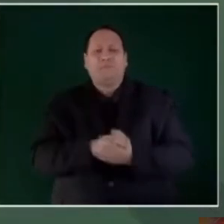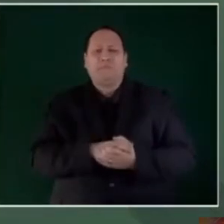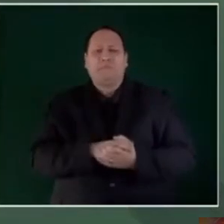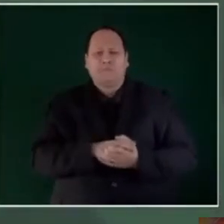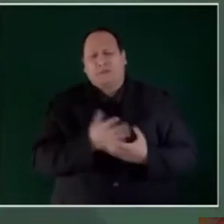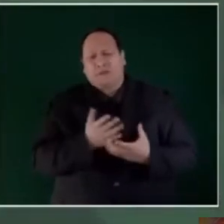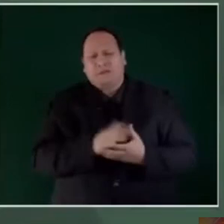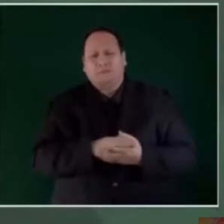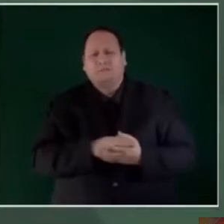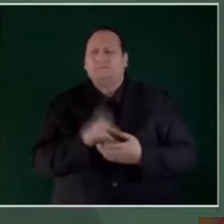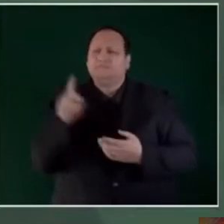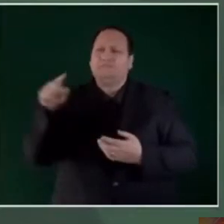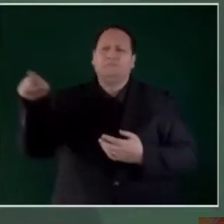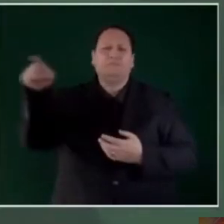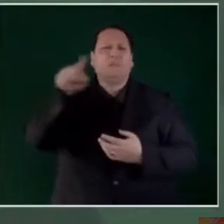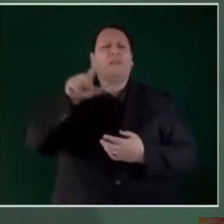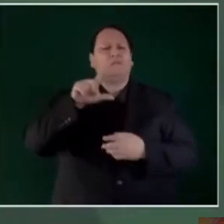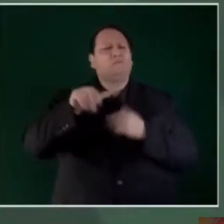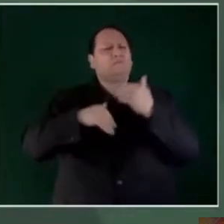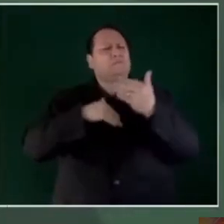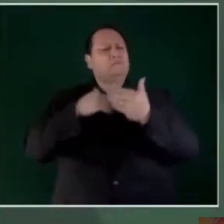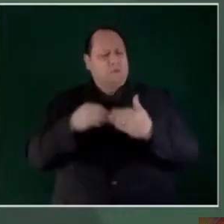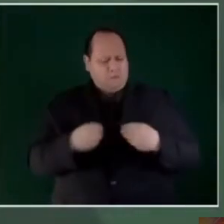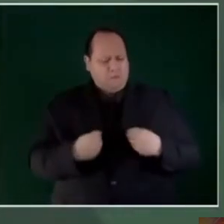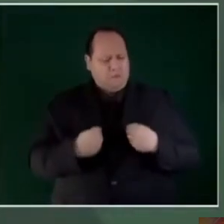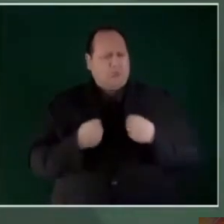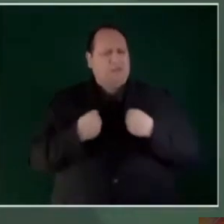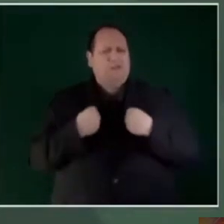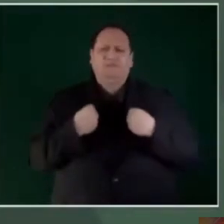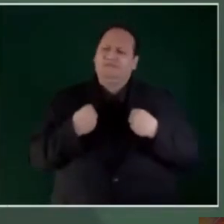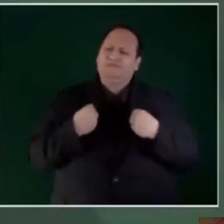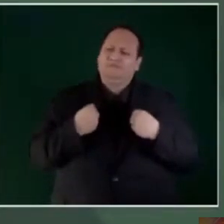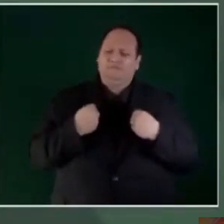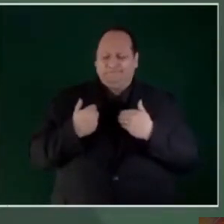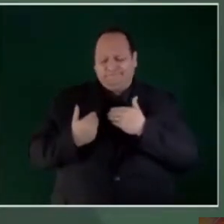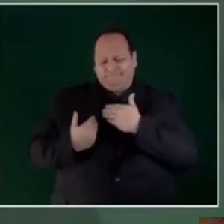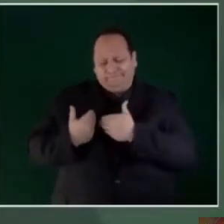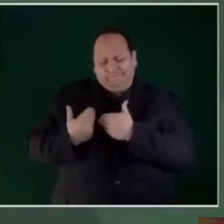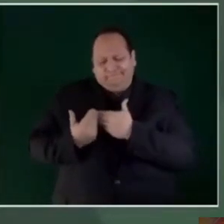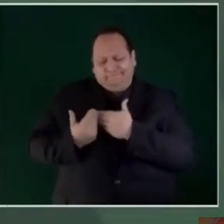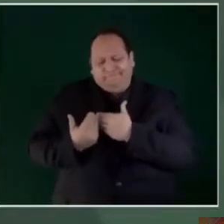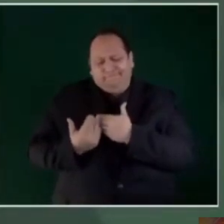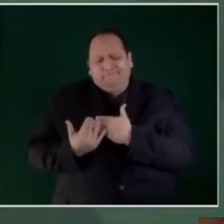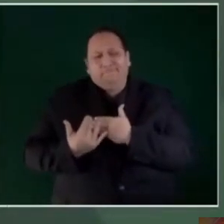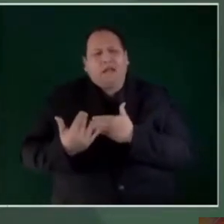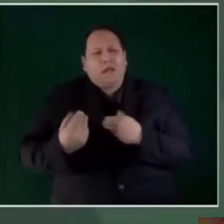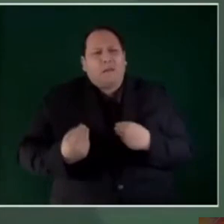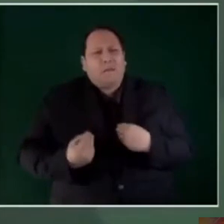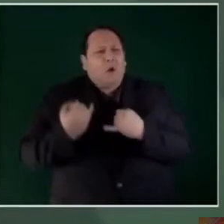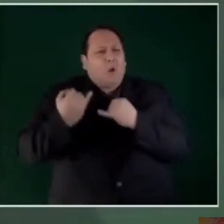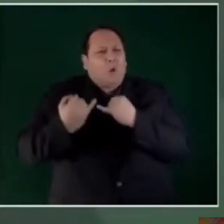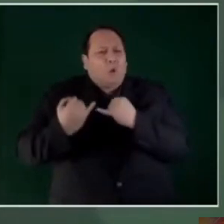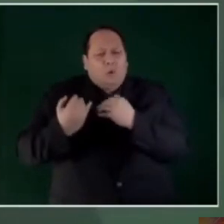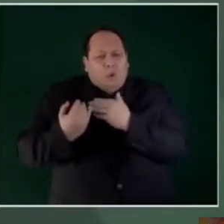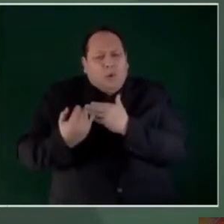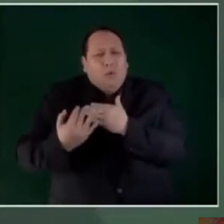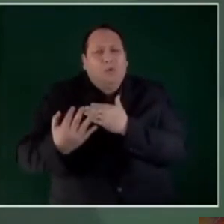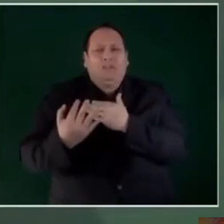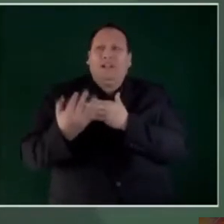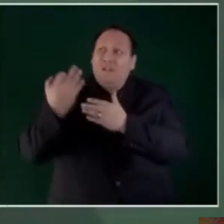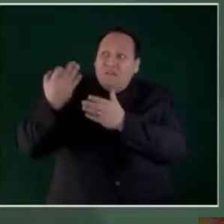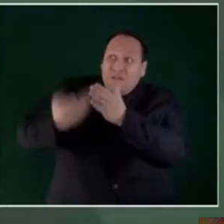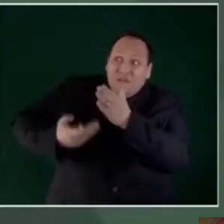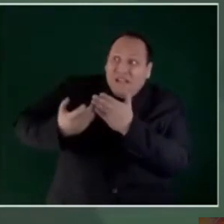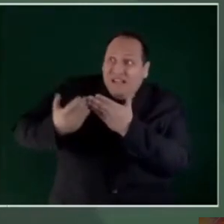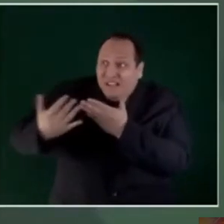vivir en el largo tramo de la existencia que les haga